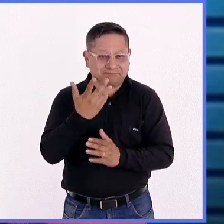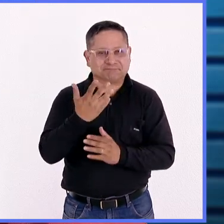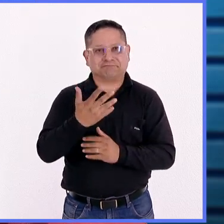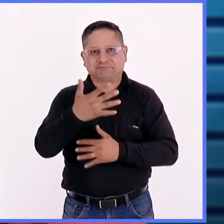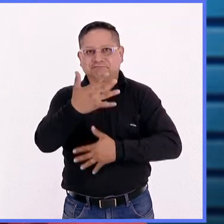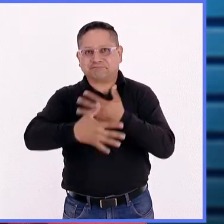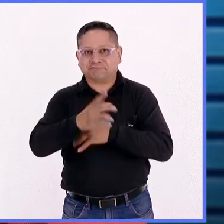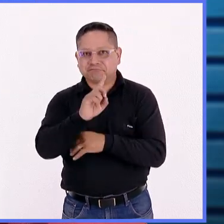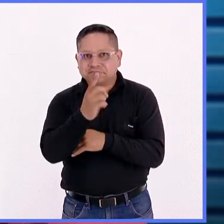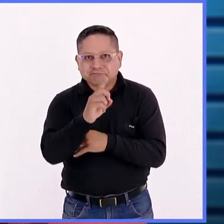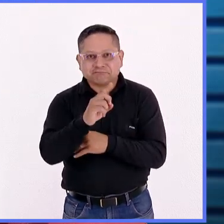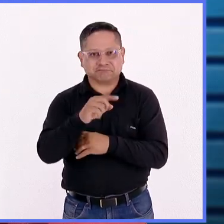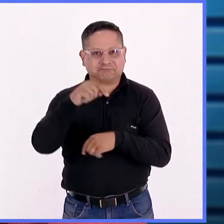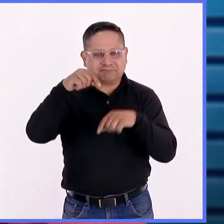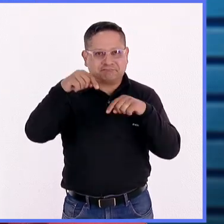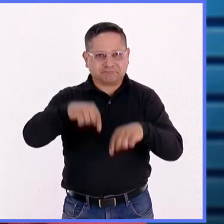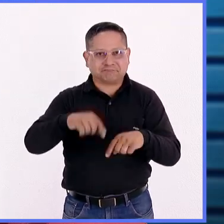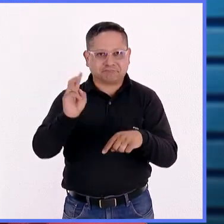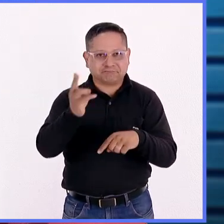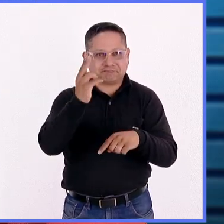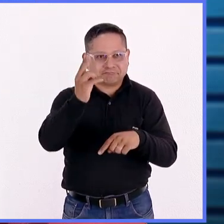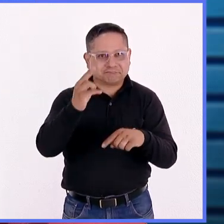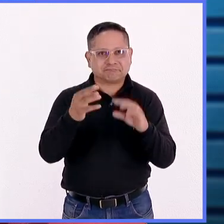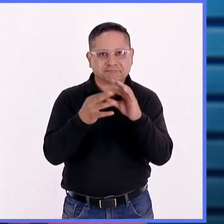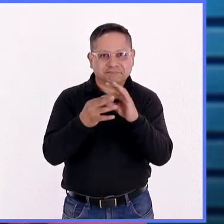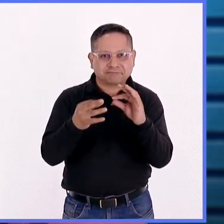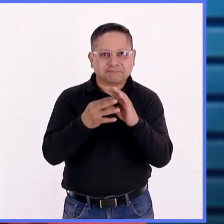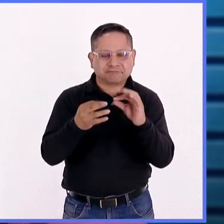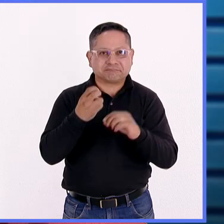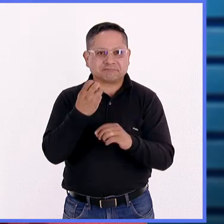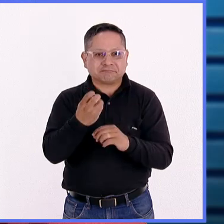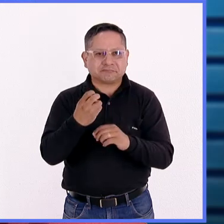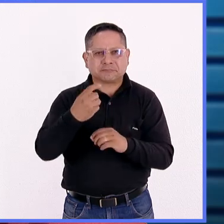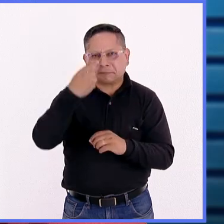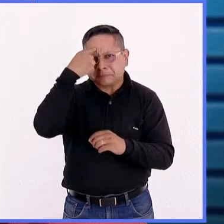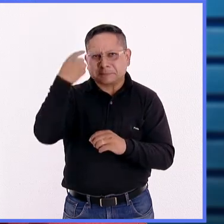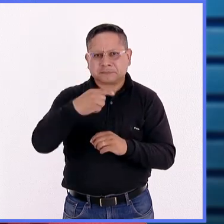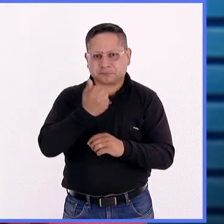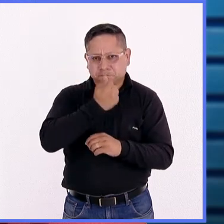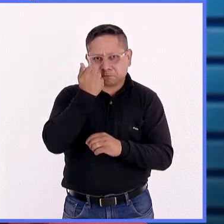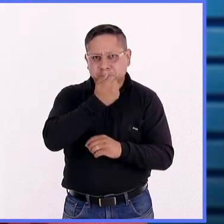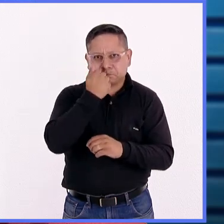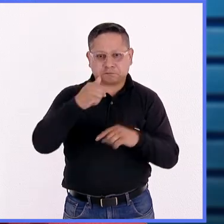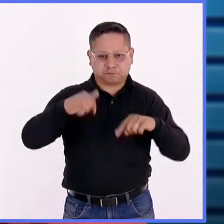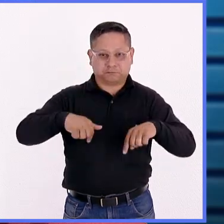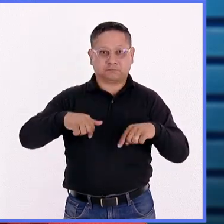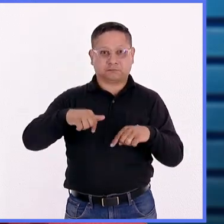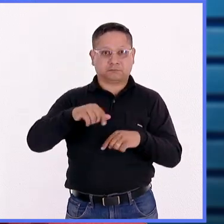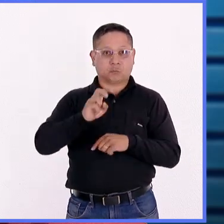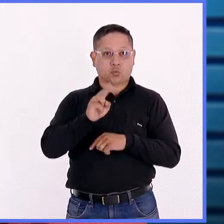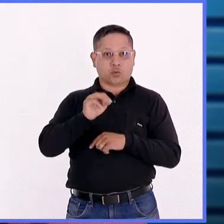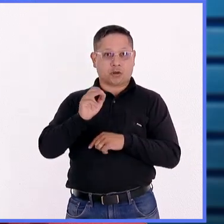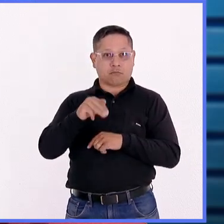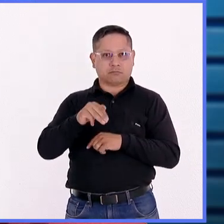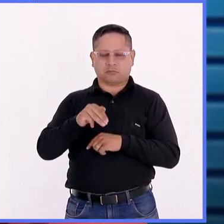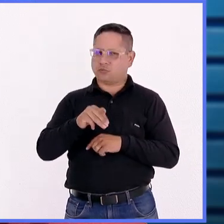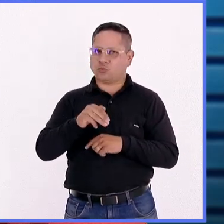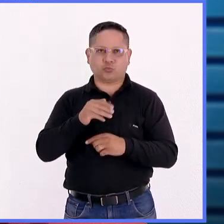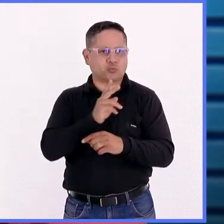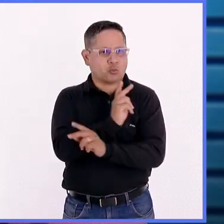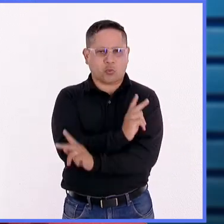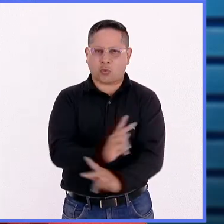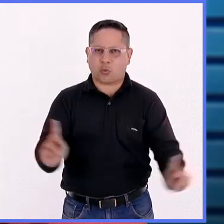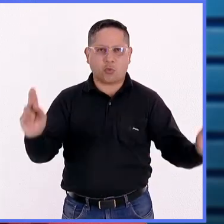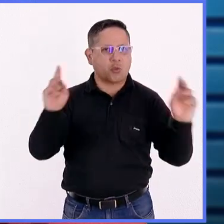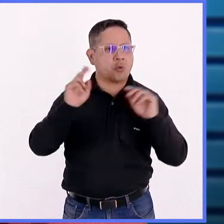diciembre y es importante decirlo y reiterarlo, no solamente se trata de estudiantes de la Universidad Nacional Autónoma de México, sino de todas las